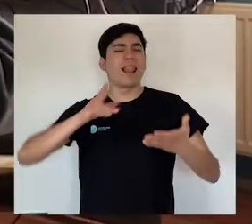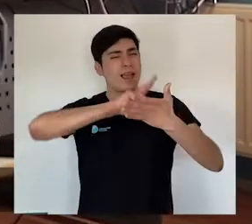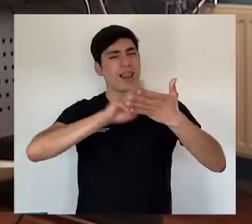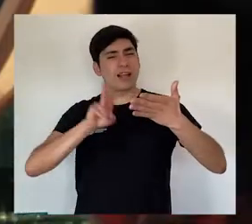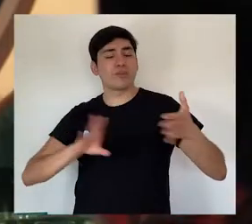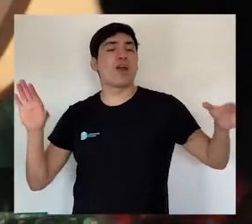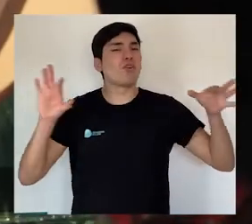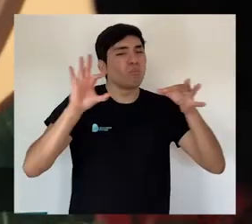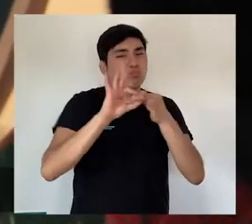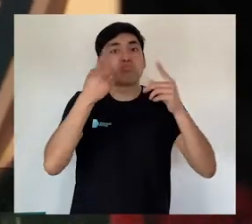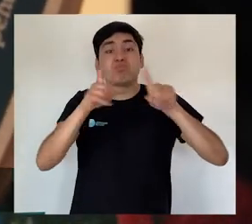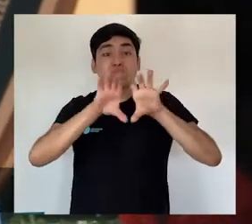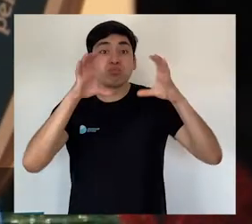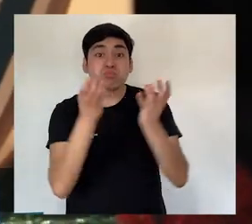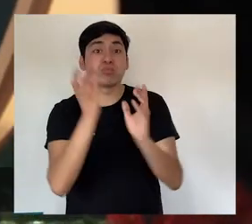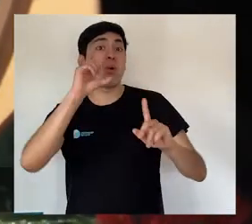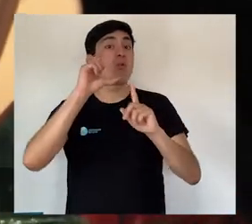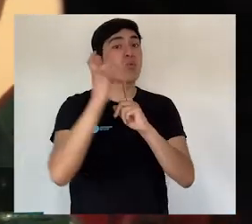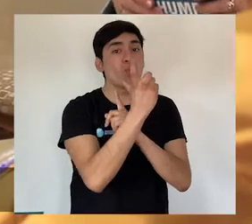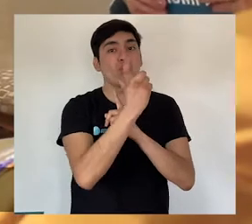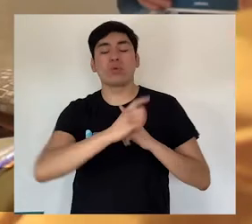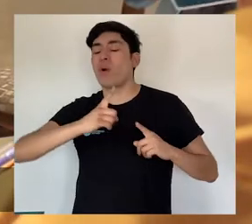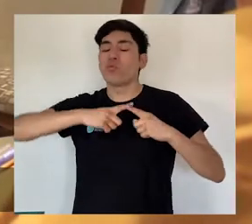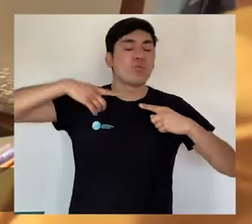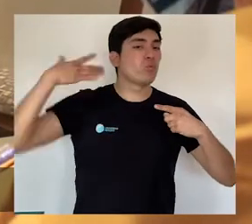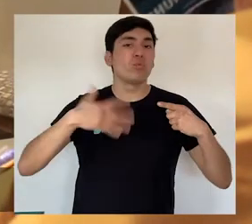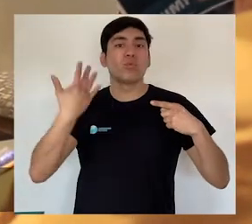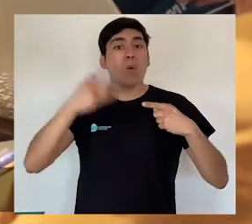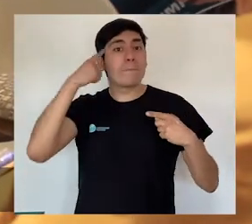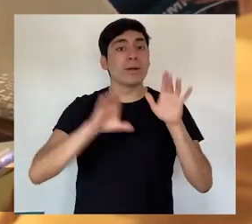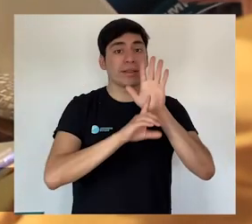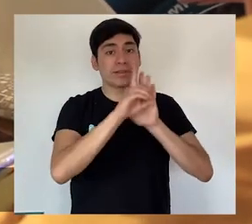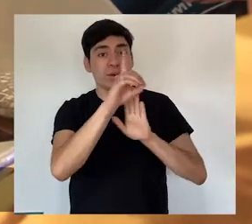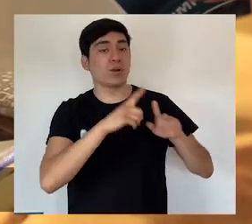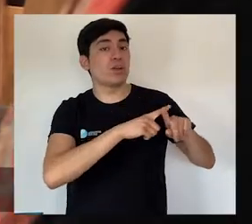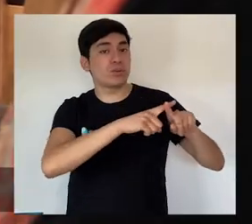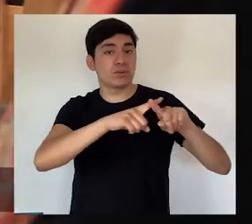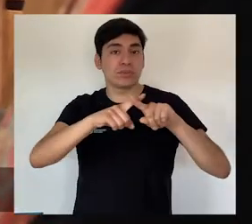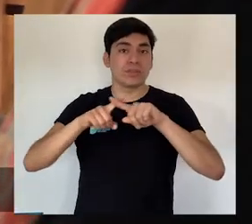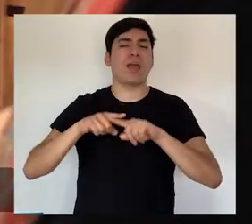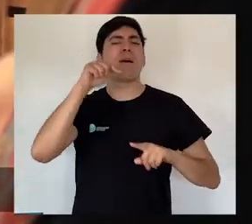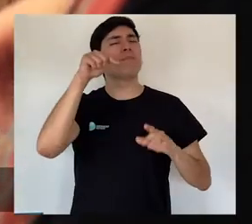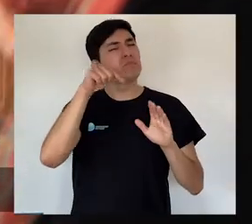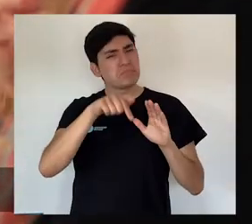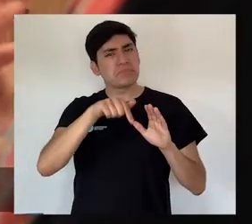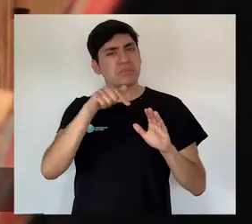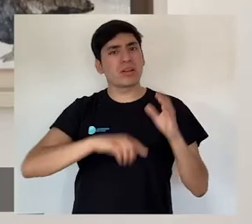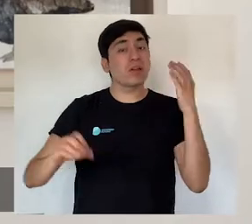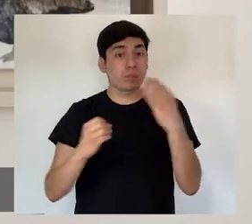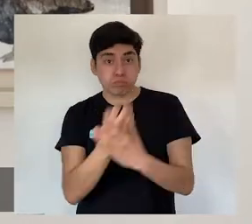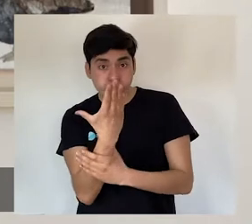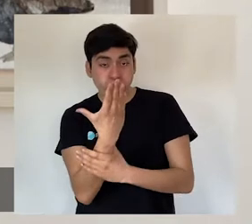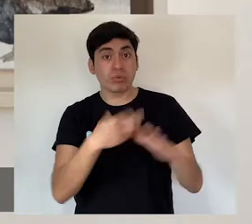La lectura nos conecta con diversos mundos y culturas. Es un factor fundamental para el desarrollo de la sociedad. Es por